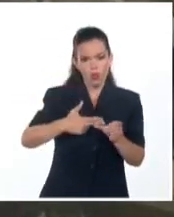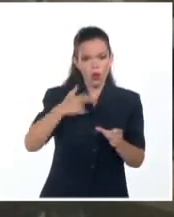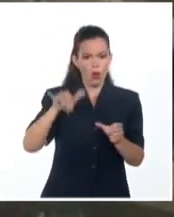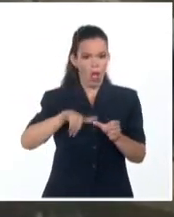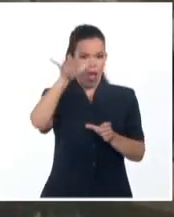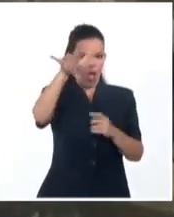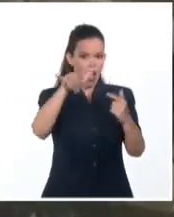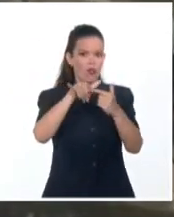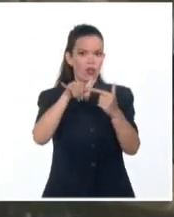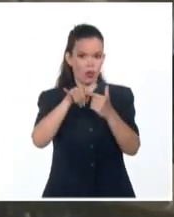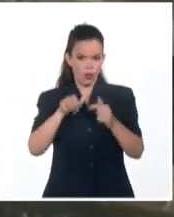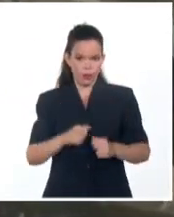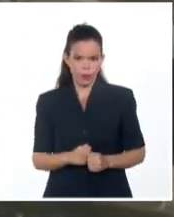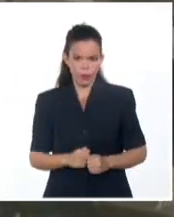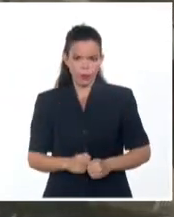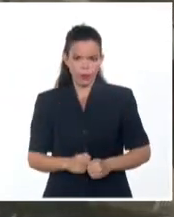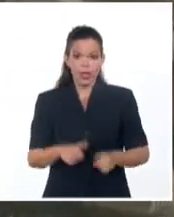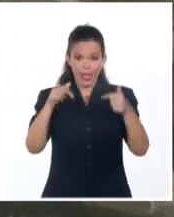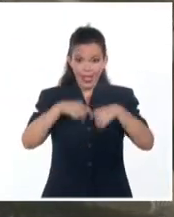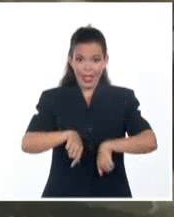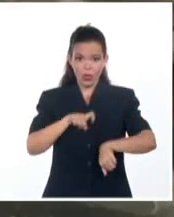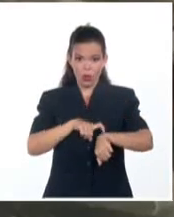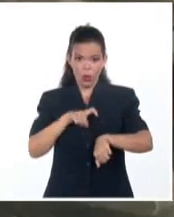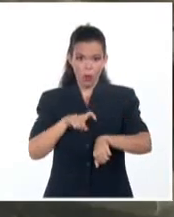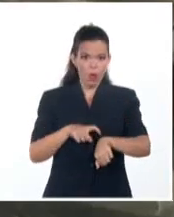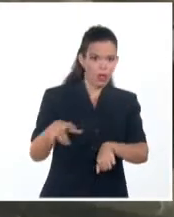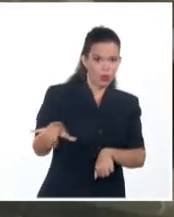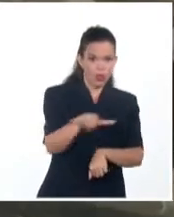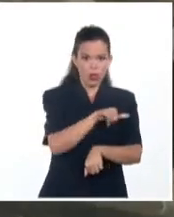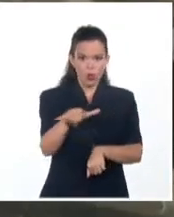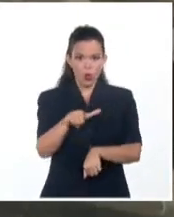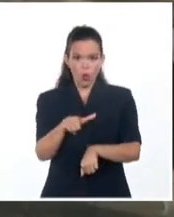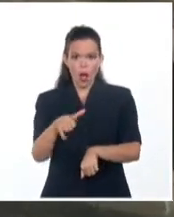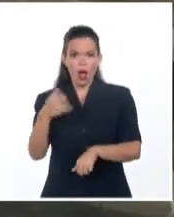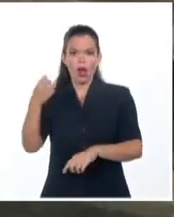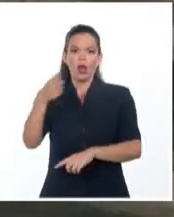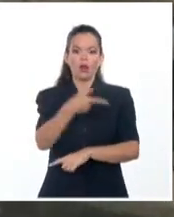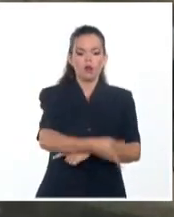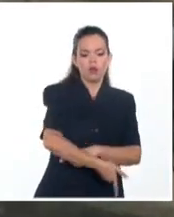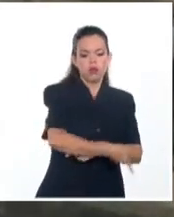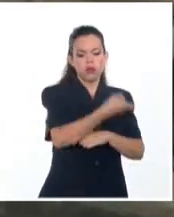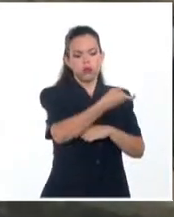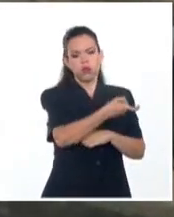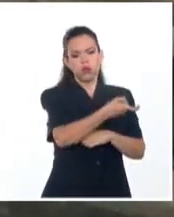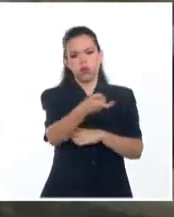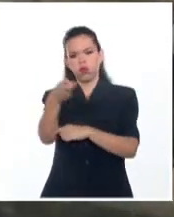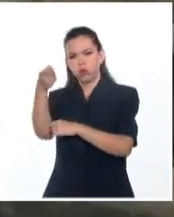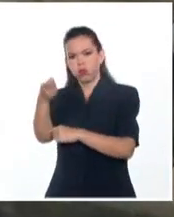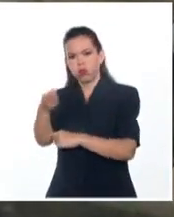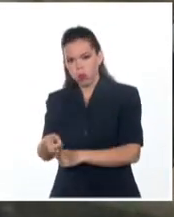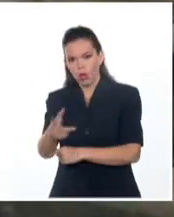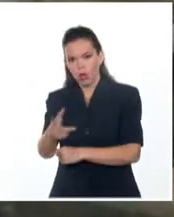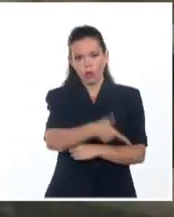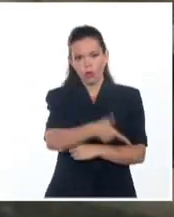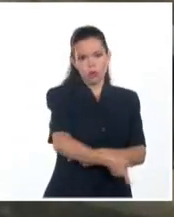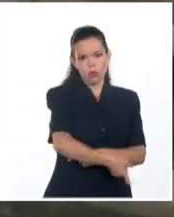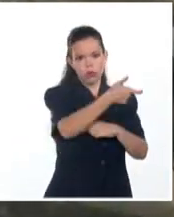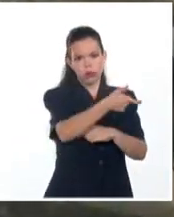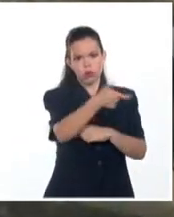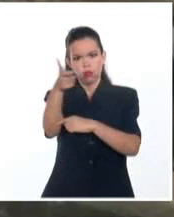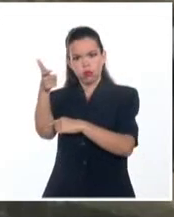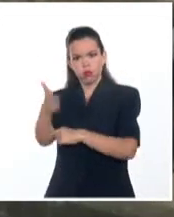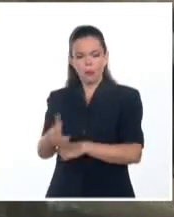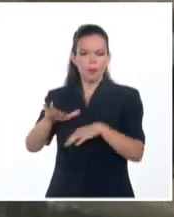en otros puertos del país se realiza la descarga de otras importaciones de combustible doméstico, el gas